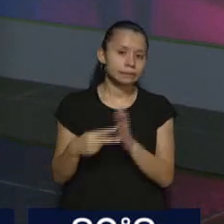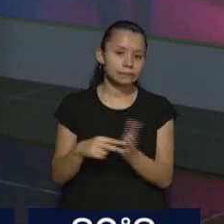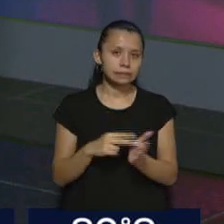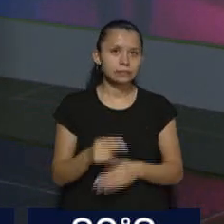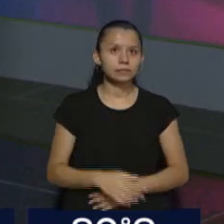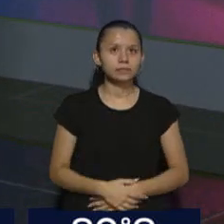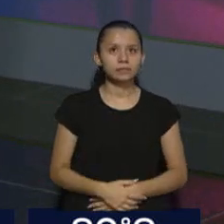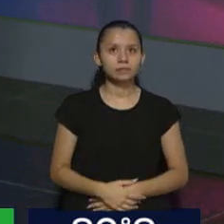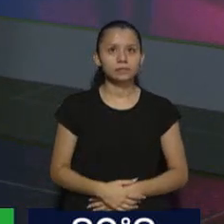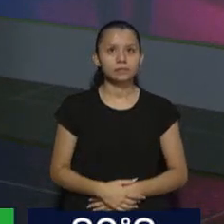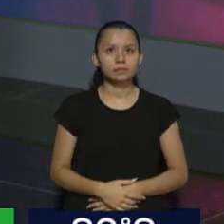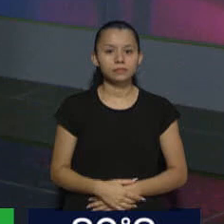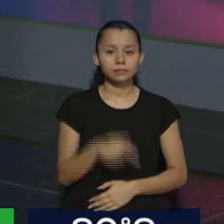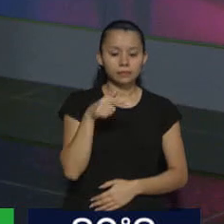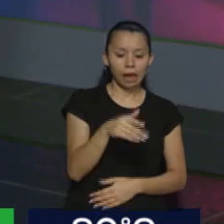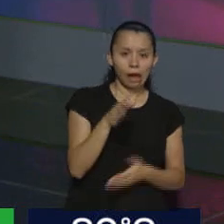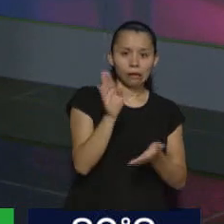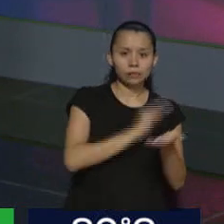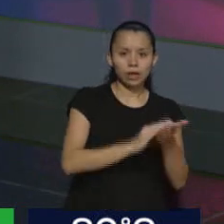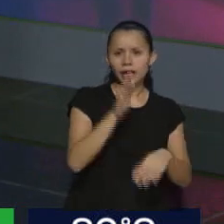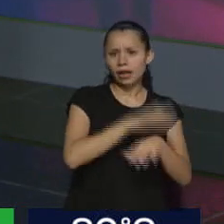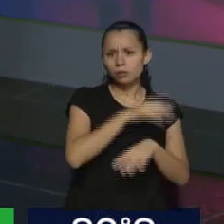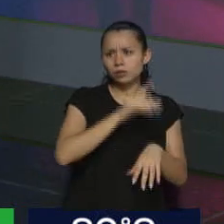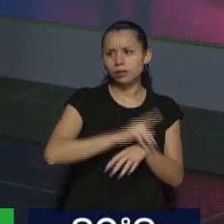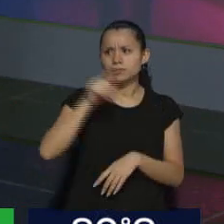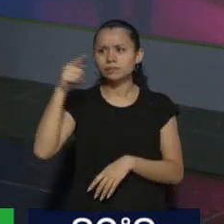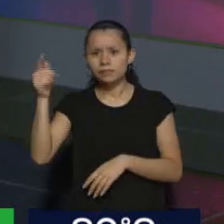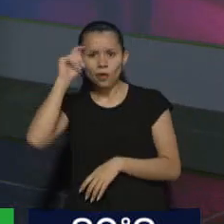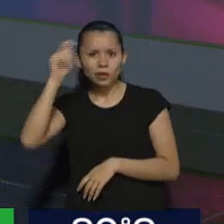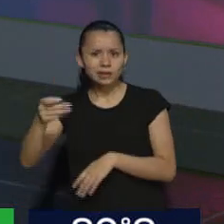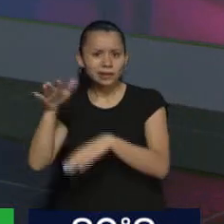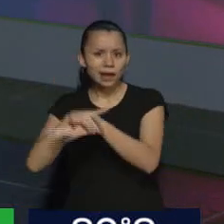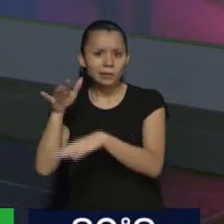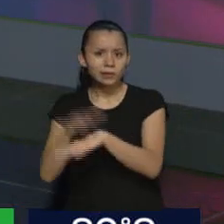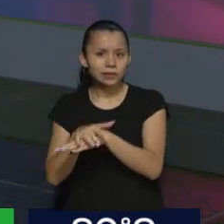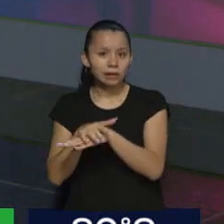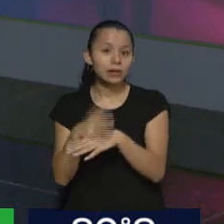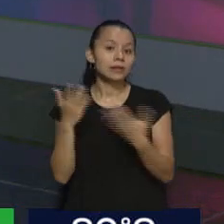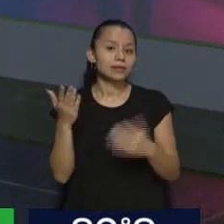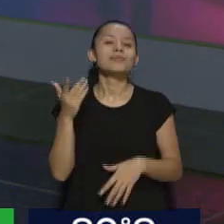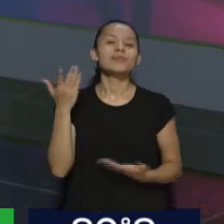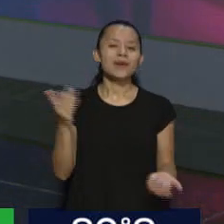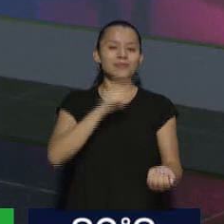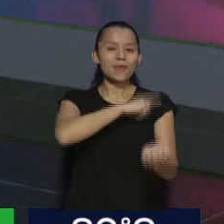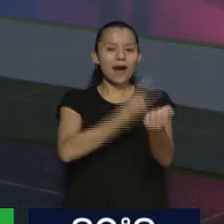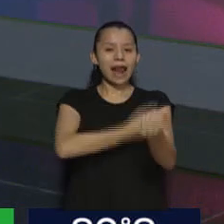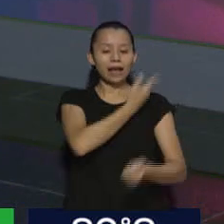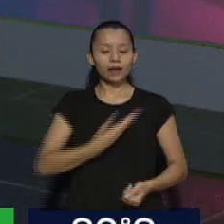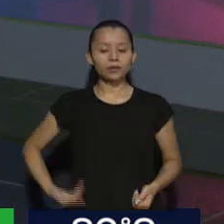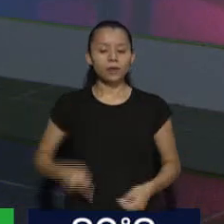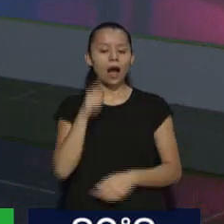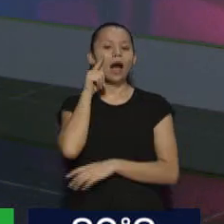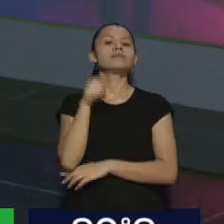es del fuero contencioso administrativo y va a ser ahí justamente a donde se va a amparar seguramente el Poder Ejecutivo. Una discusión absolutamente